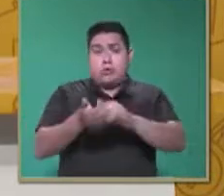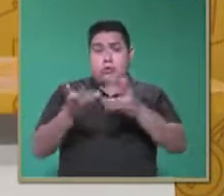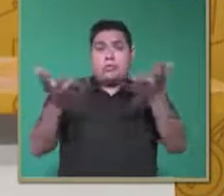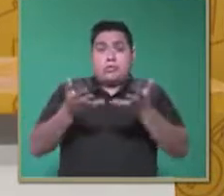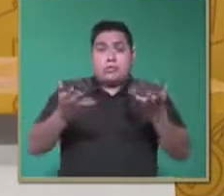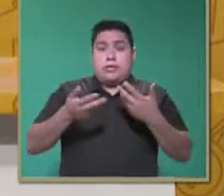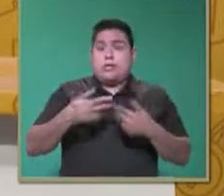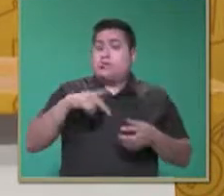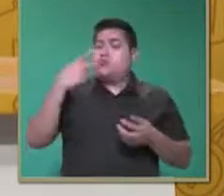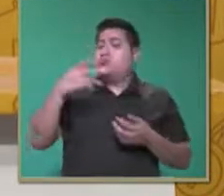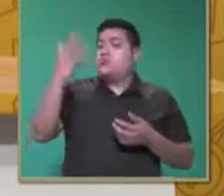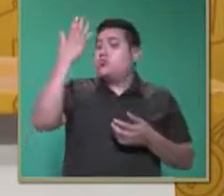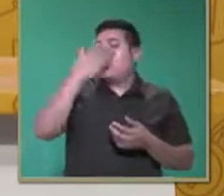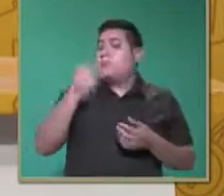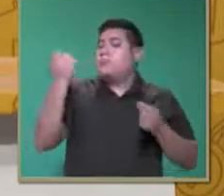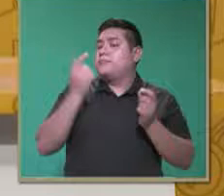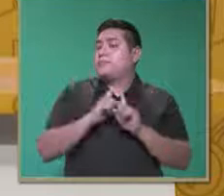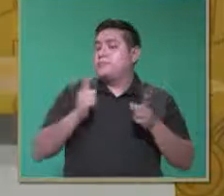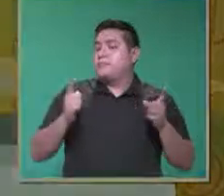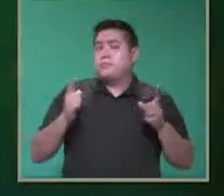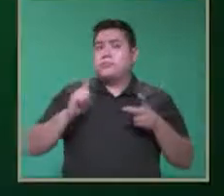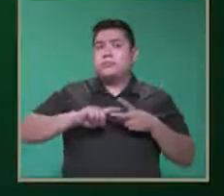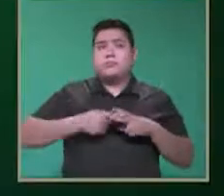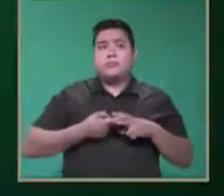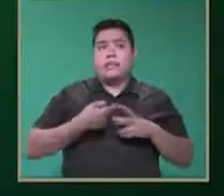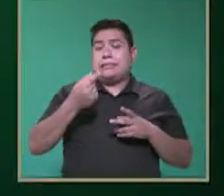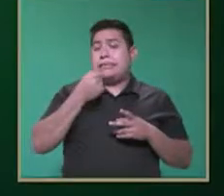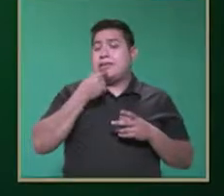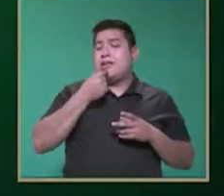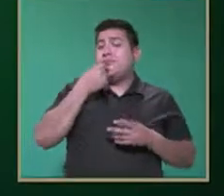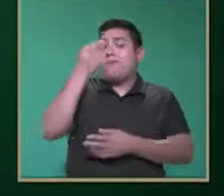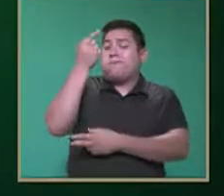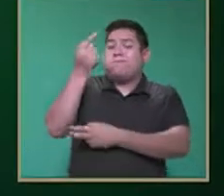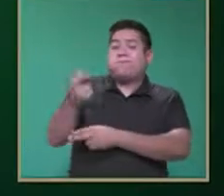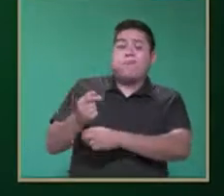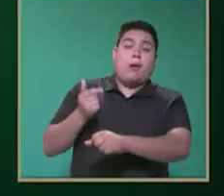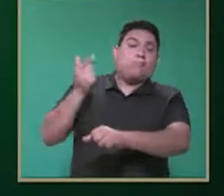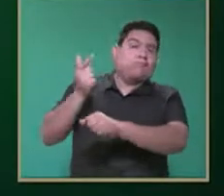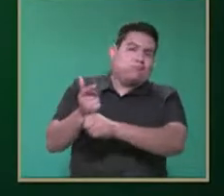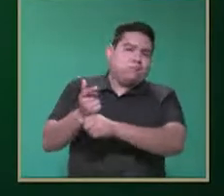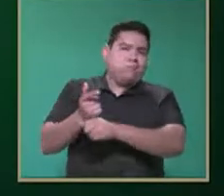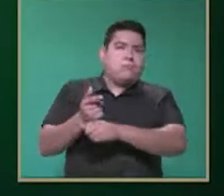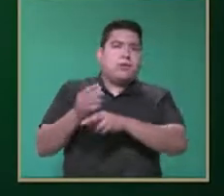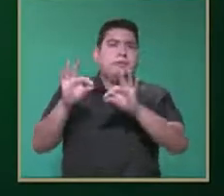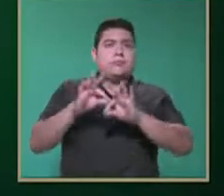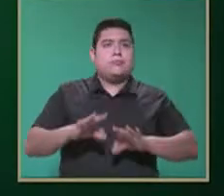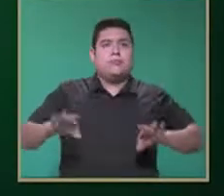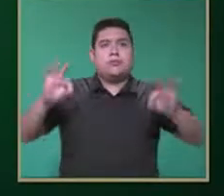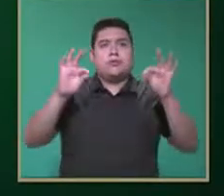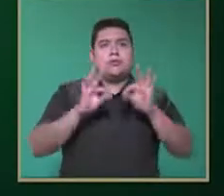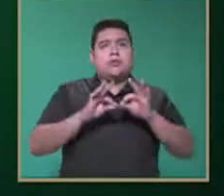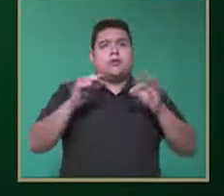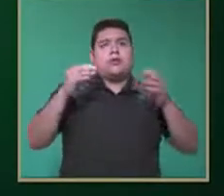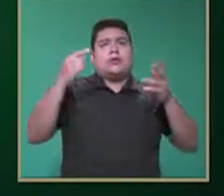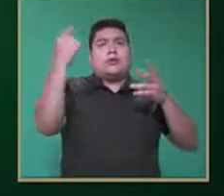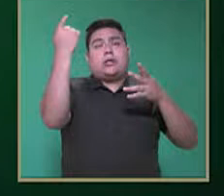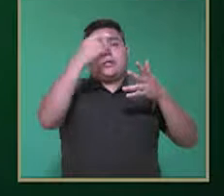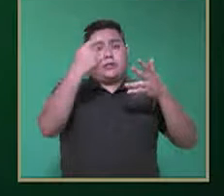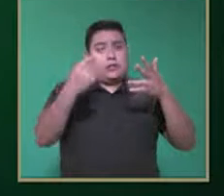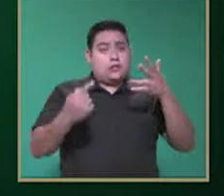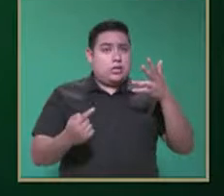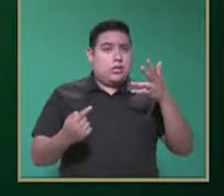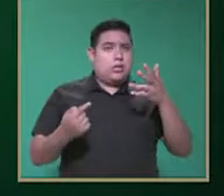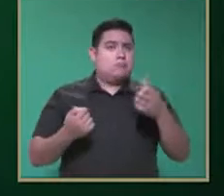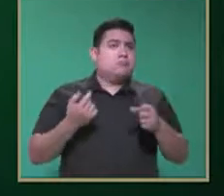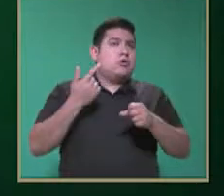Así es. Y nos podemos dar cuenta desde pequeños. Entonces, nosotros con siempre, unas características que podemos notar